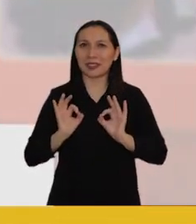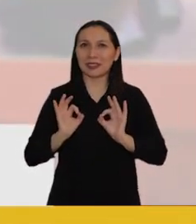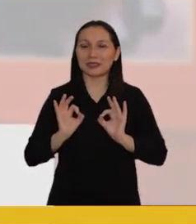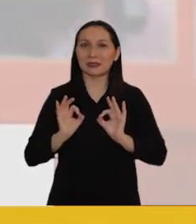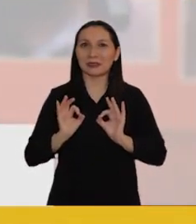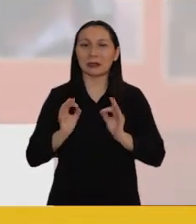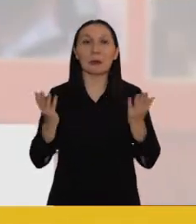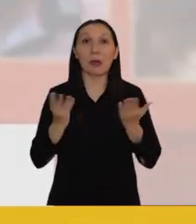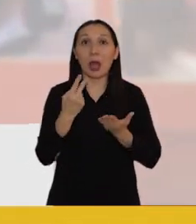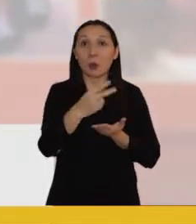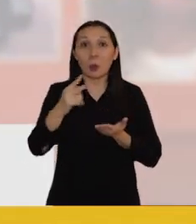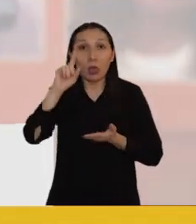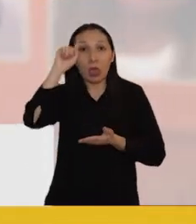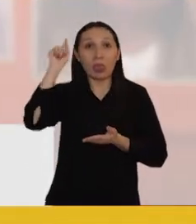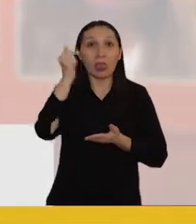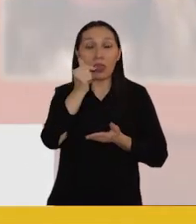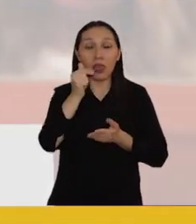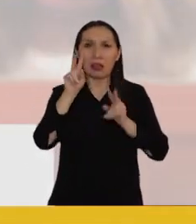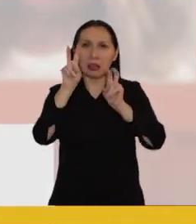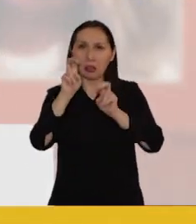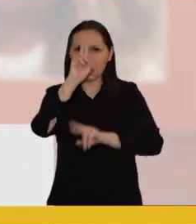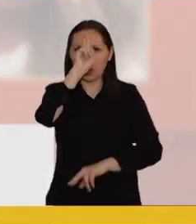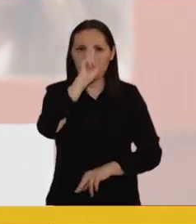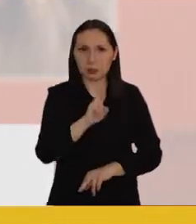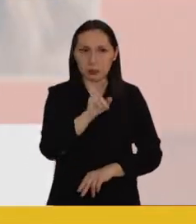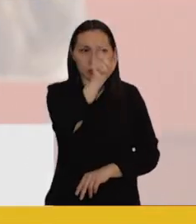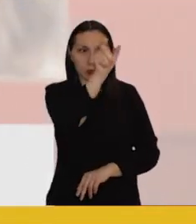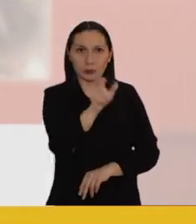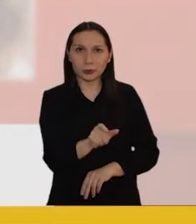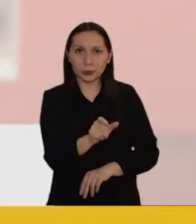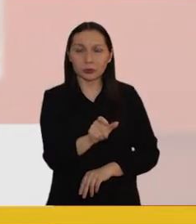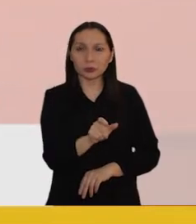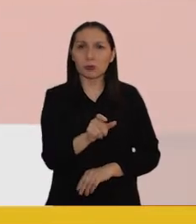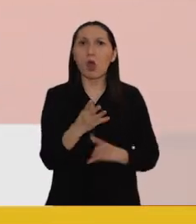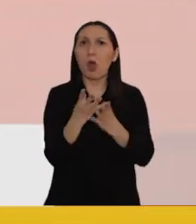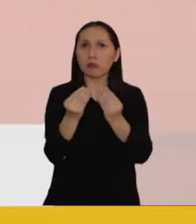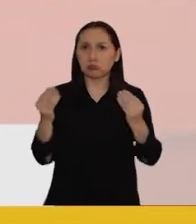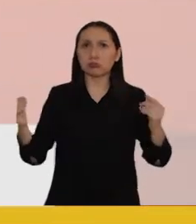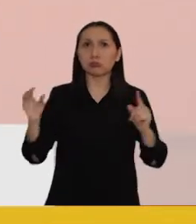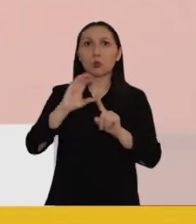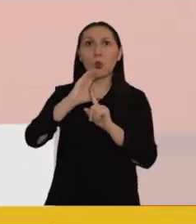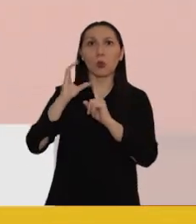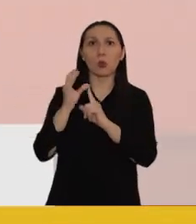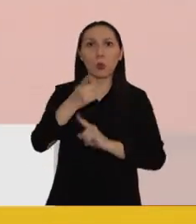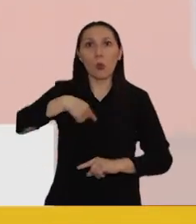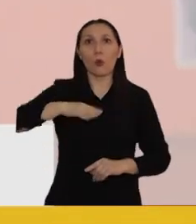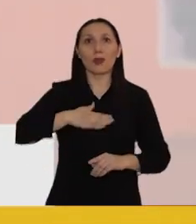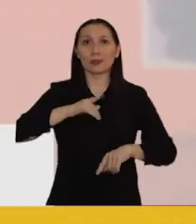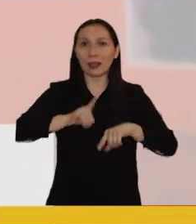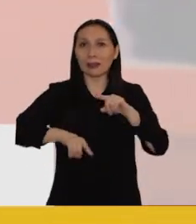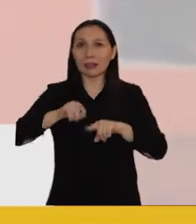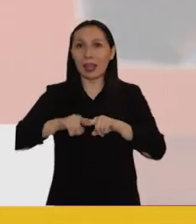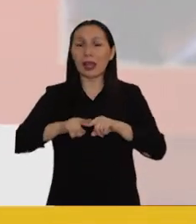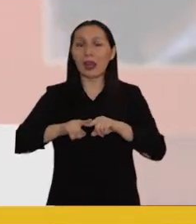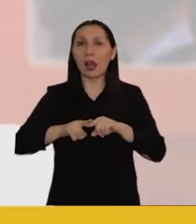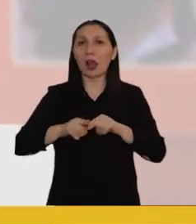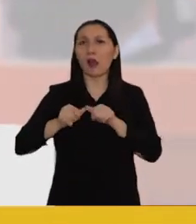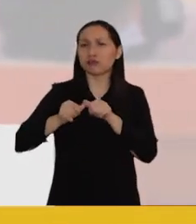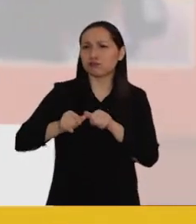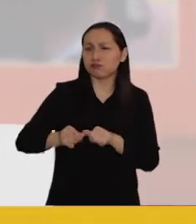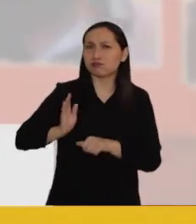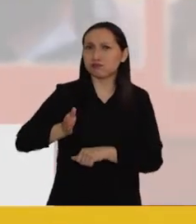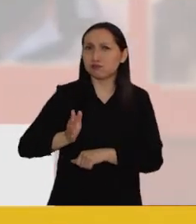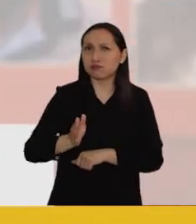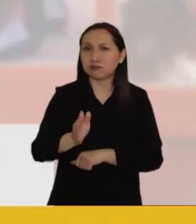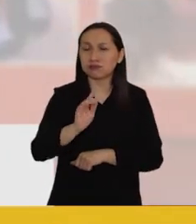-perfecta. Para que tus ideas sobre el respeto a la persona, la multiculturalidad de nuestra tierra, la